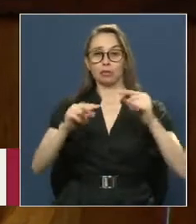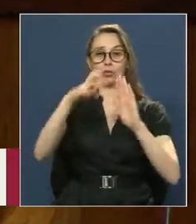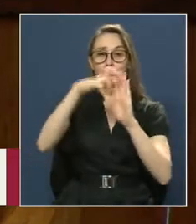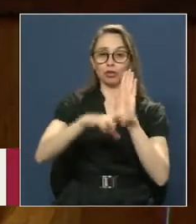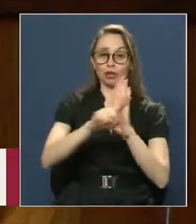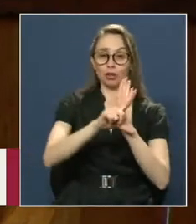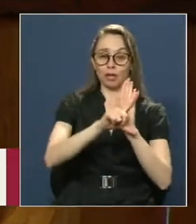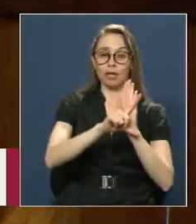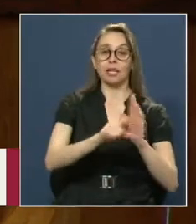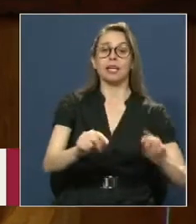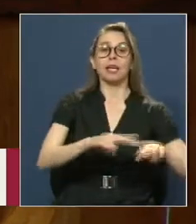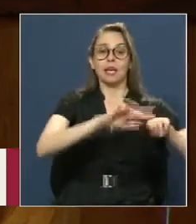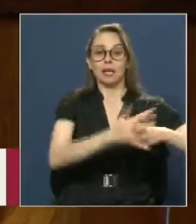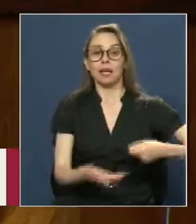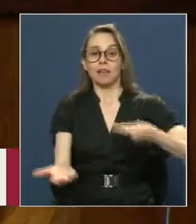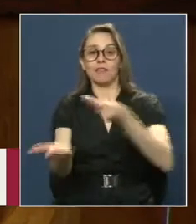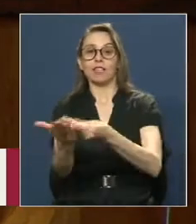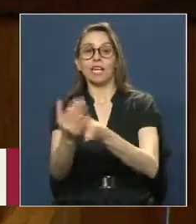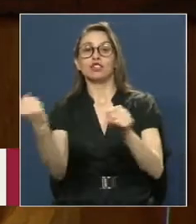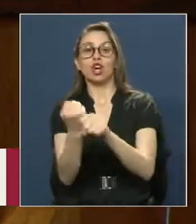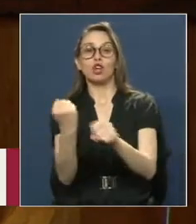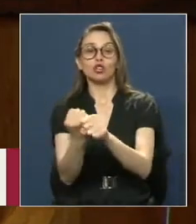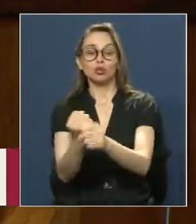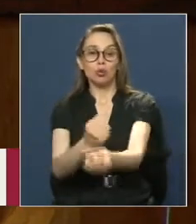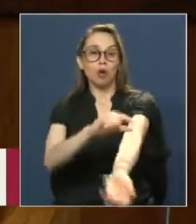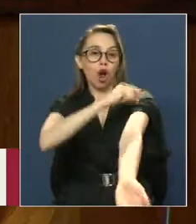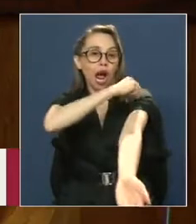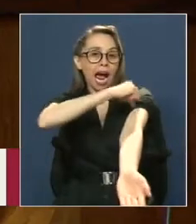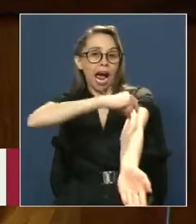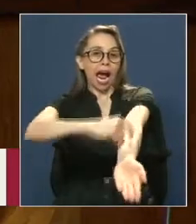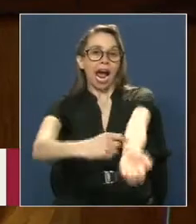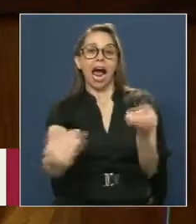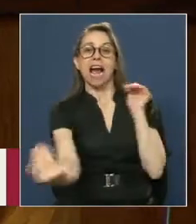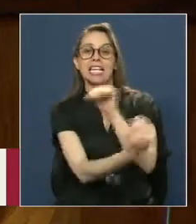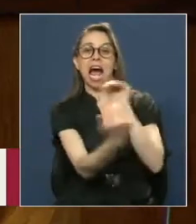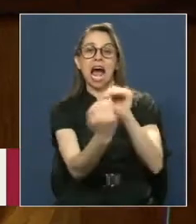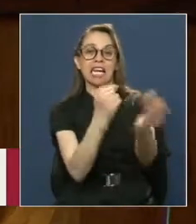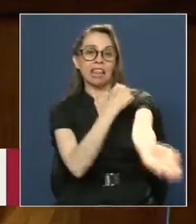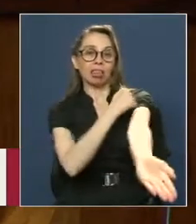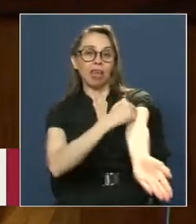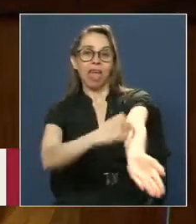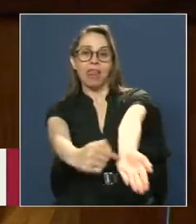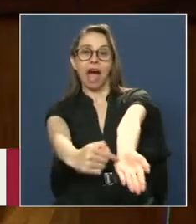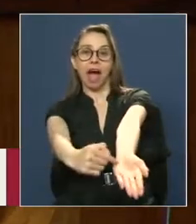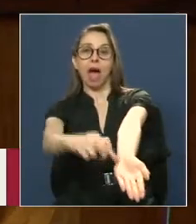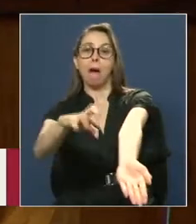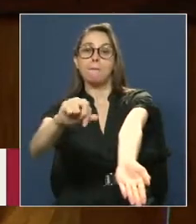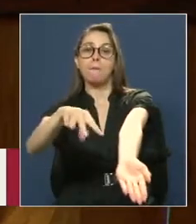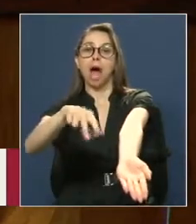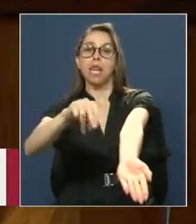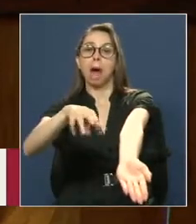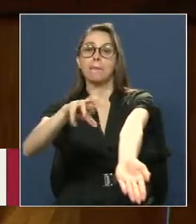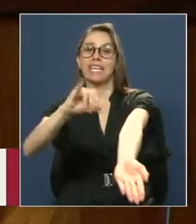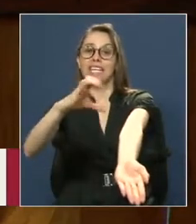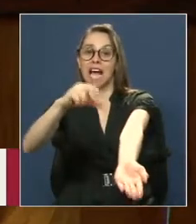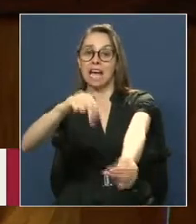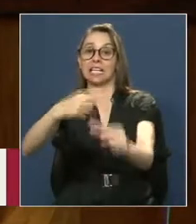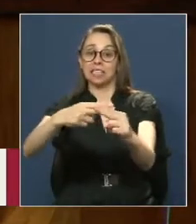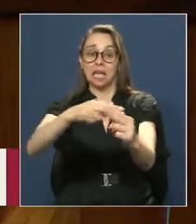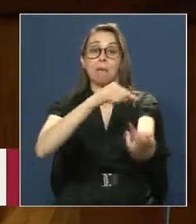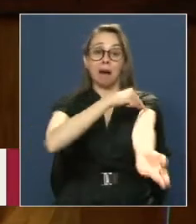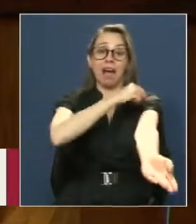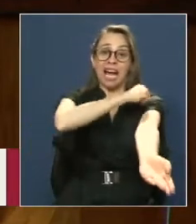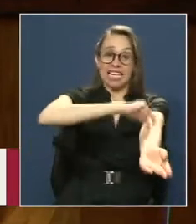Financiar Ni más ni menos Que la carretera Panamericana Que hoy día Conecta A todo nuestro país Con el resto De Latinoamérica